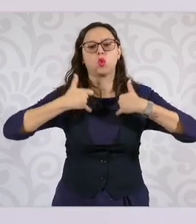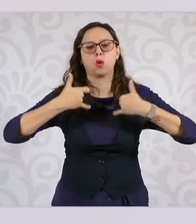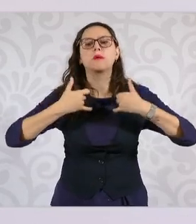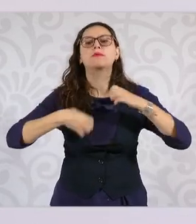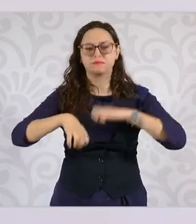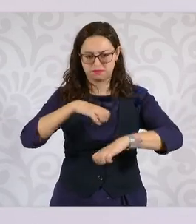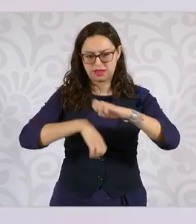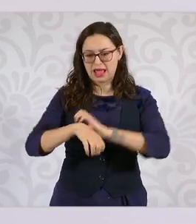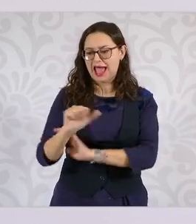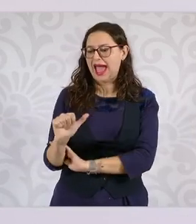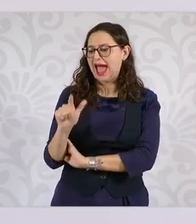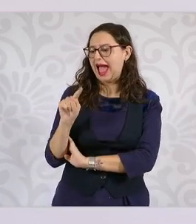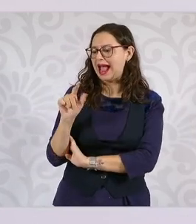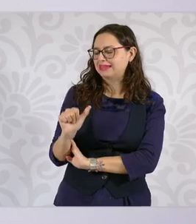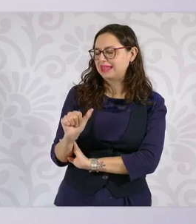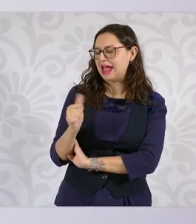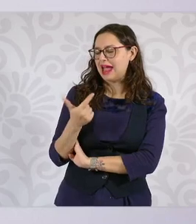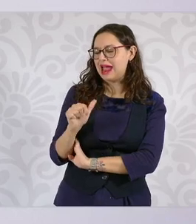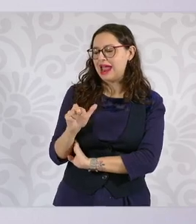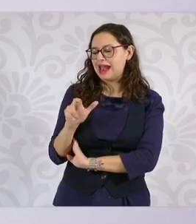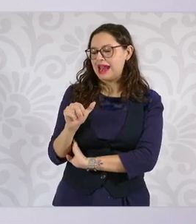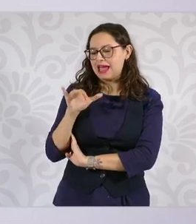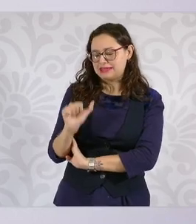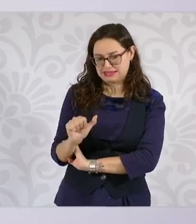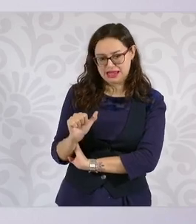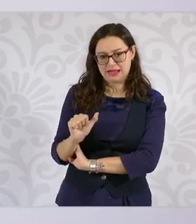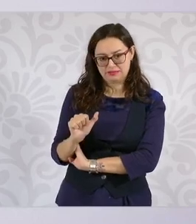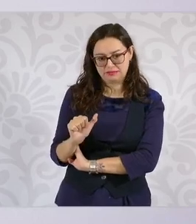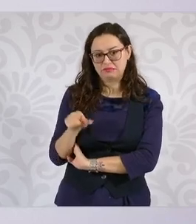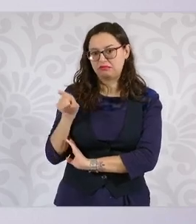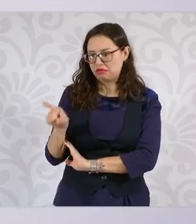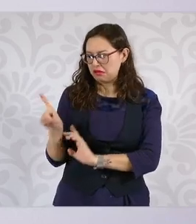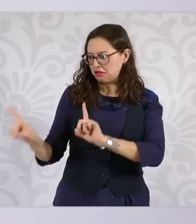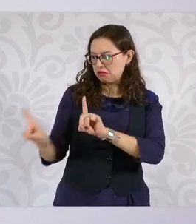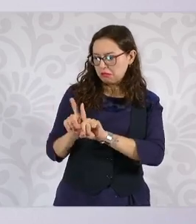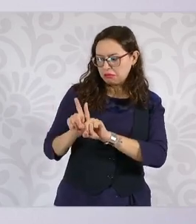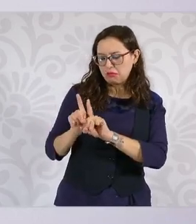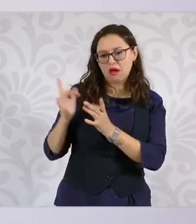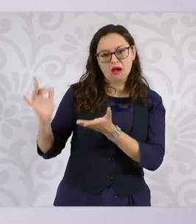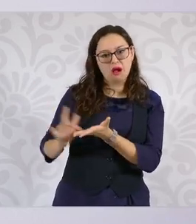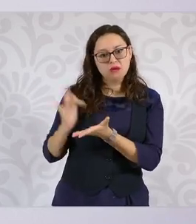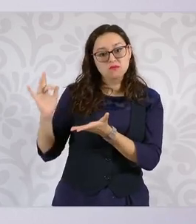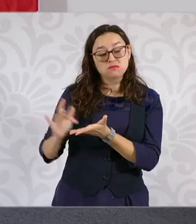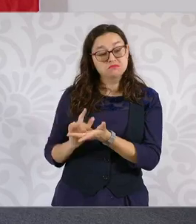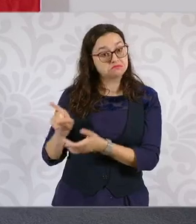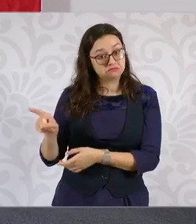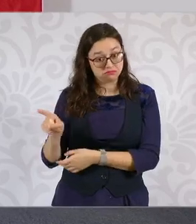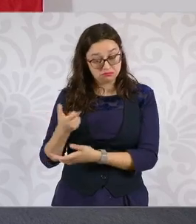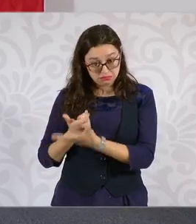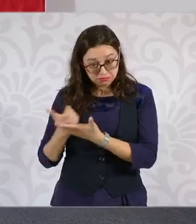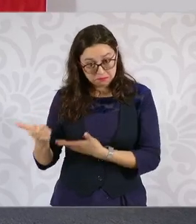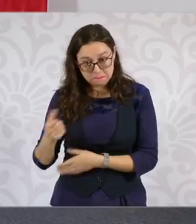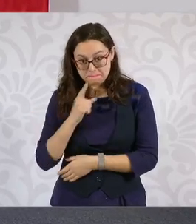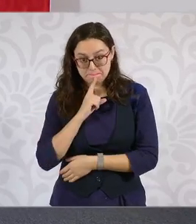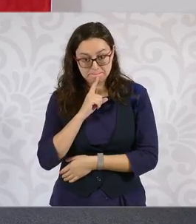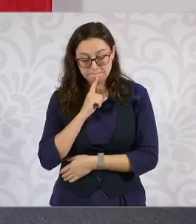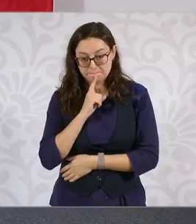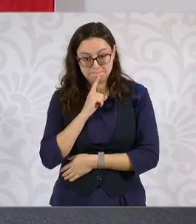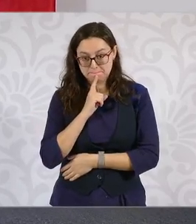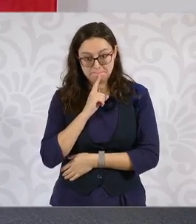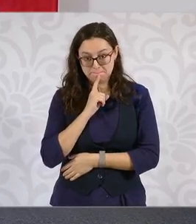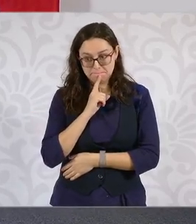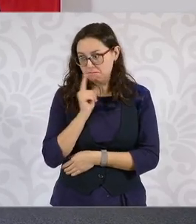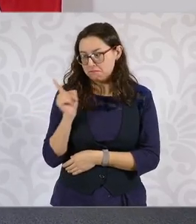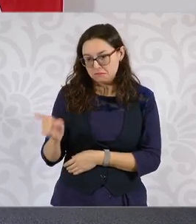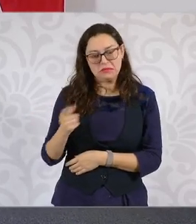ha venido trabajando con nosotros de manera honorífica y con mucho entusiasmo y ella